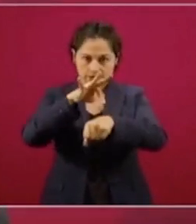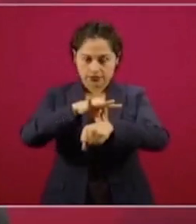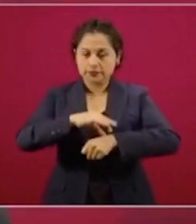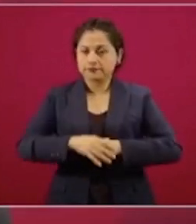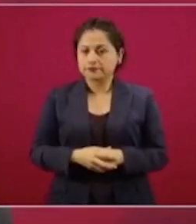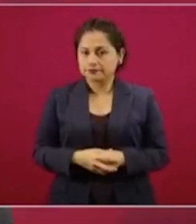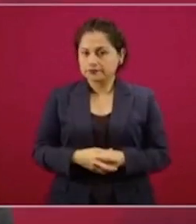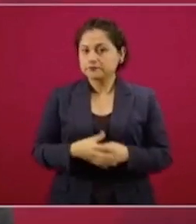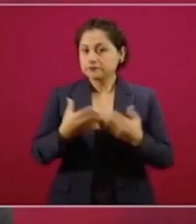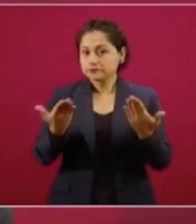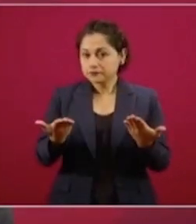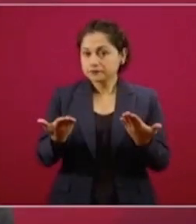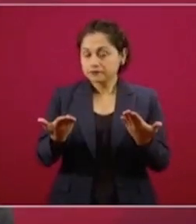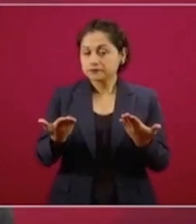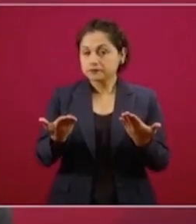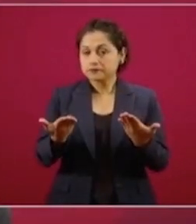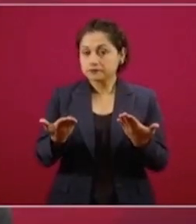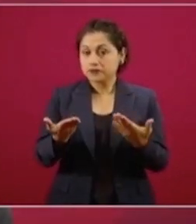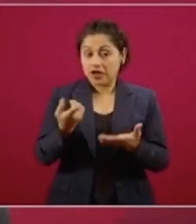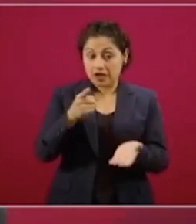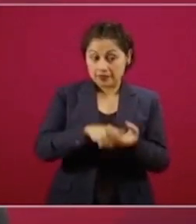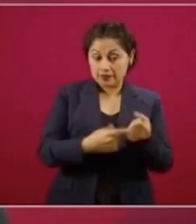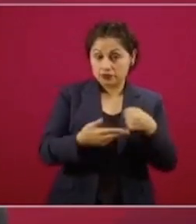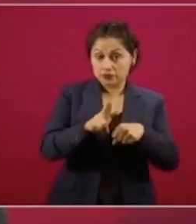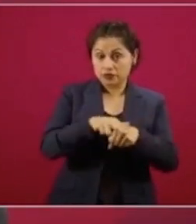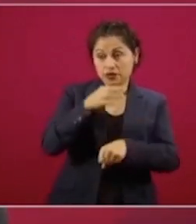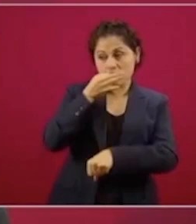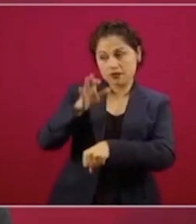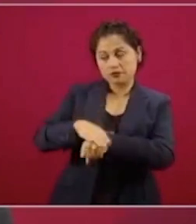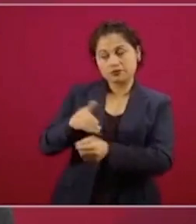Entonces, los primeros que lo retiraron fueron los propios hospitales.